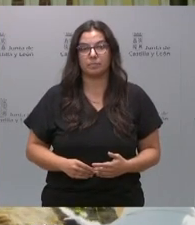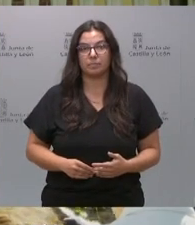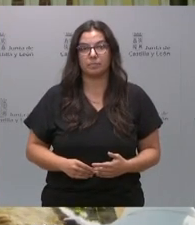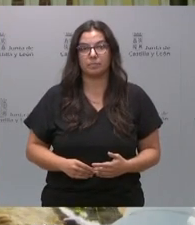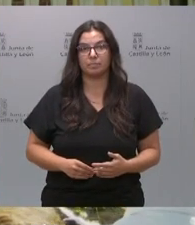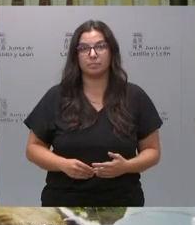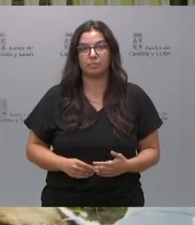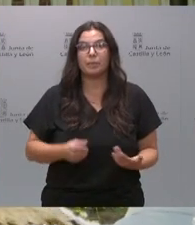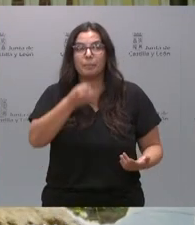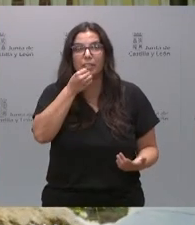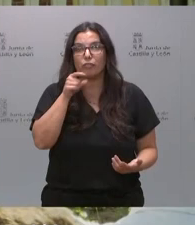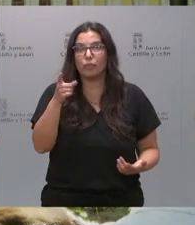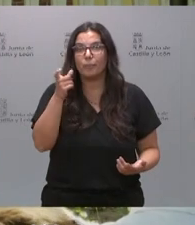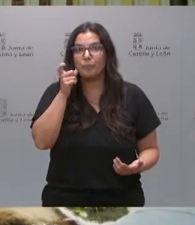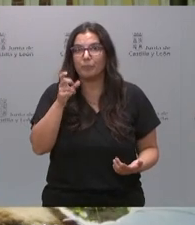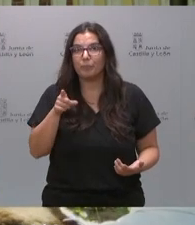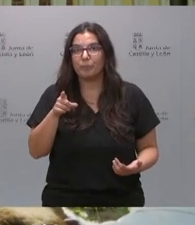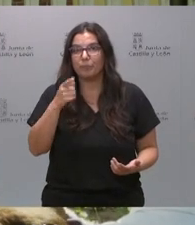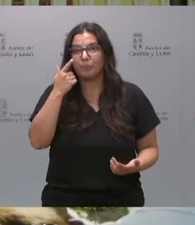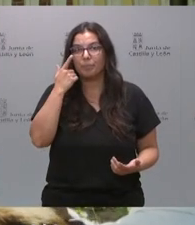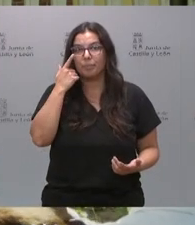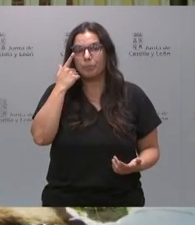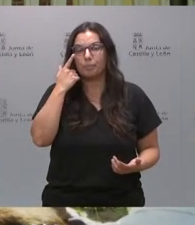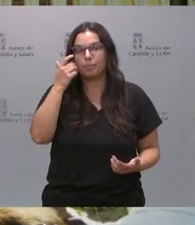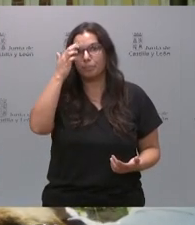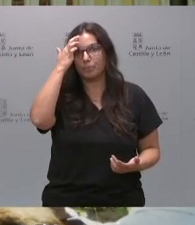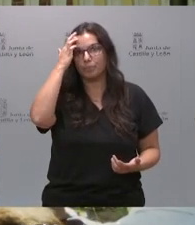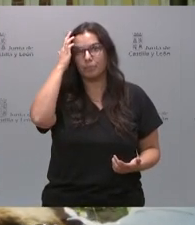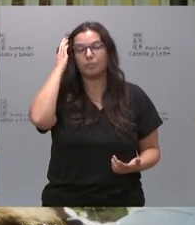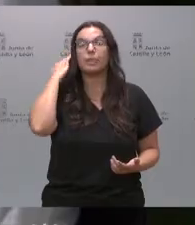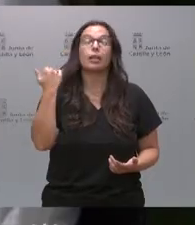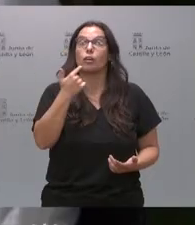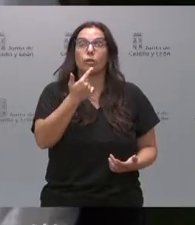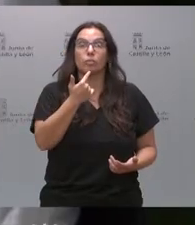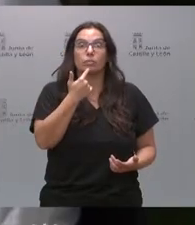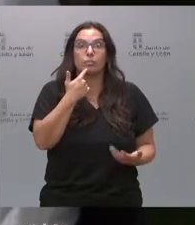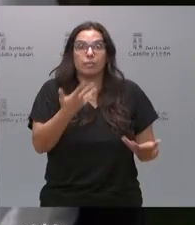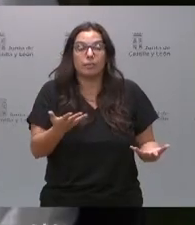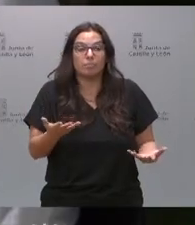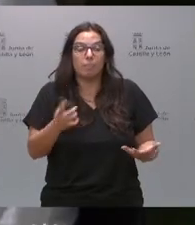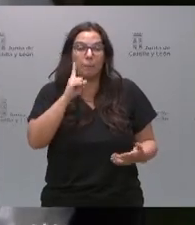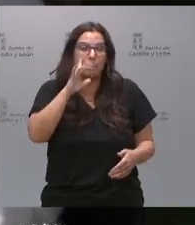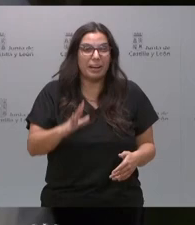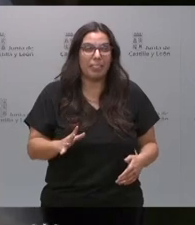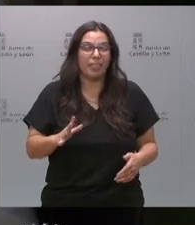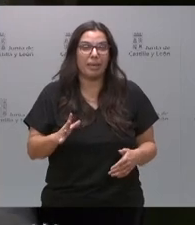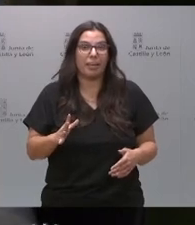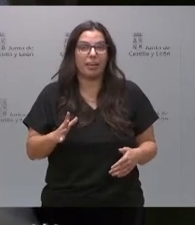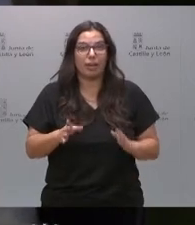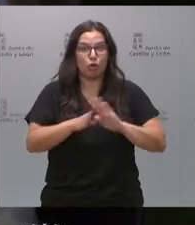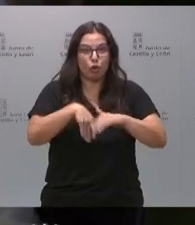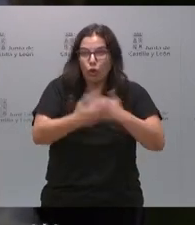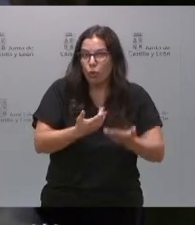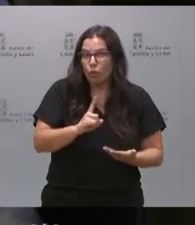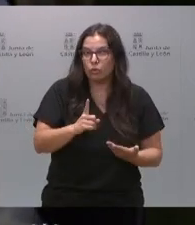No tiene sonido el micrófono. Sí, seguro ya. Nada, eso que parece que no prosigue la